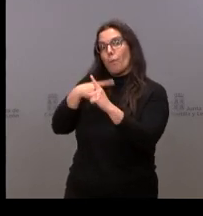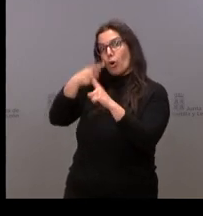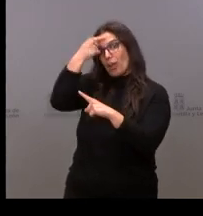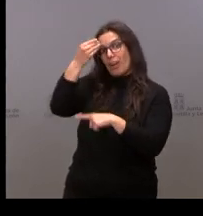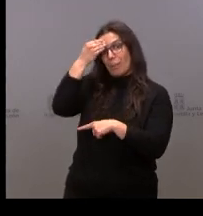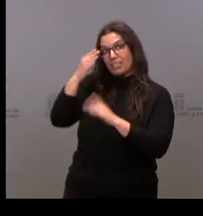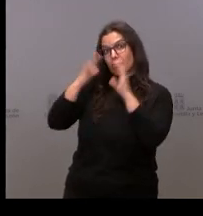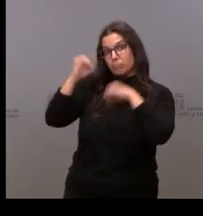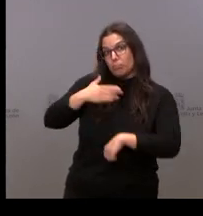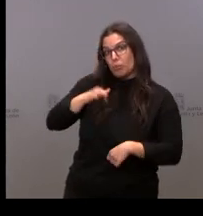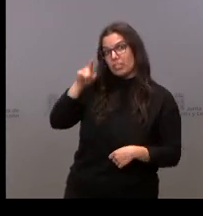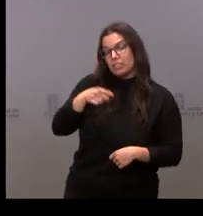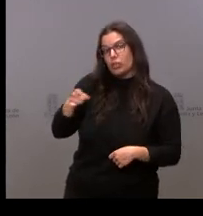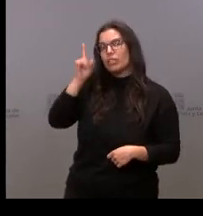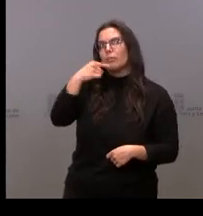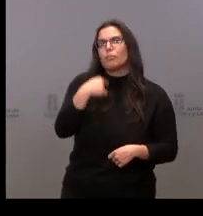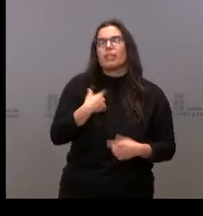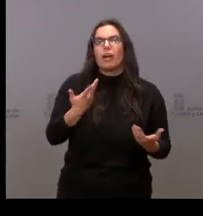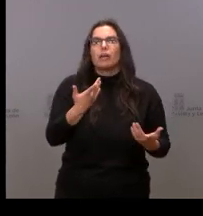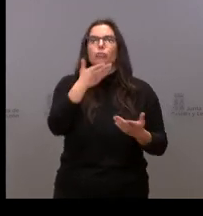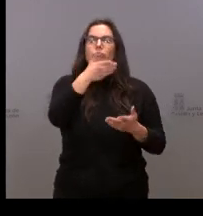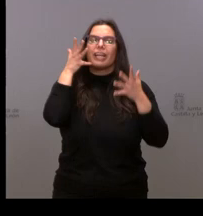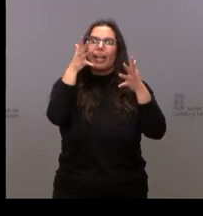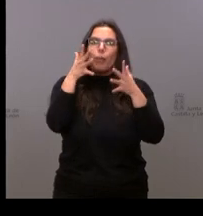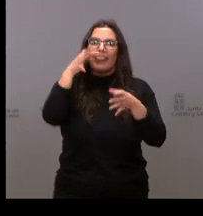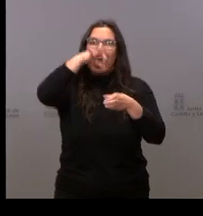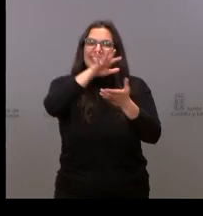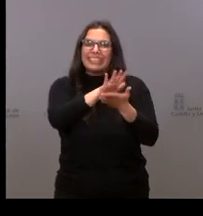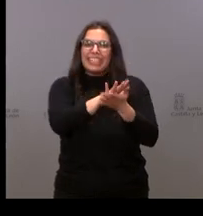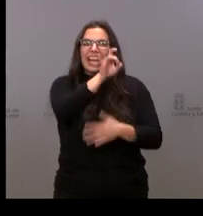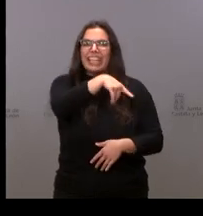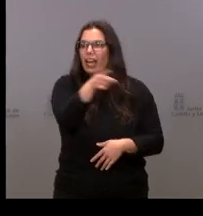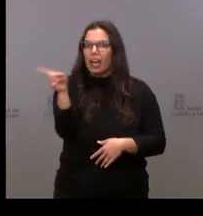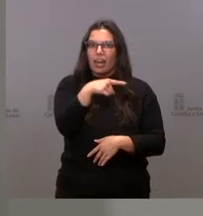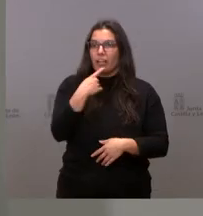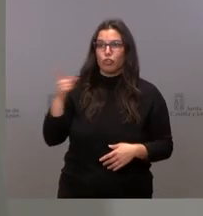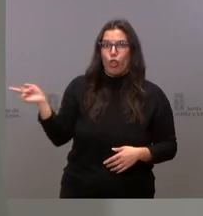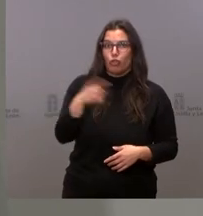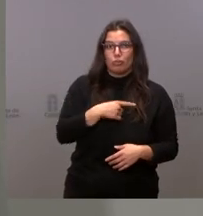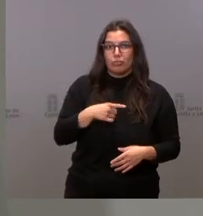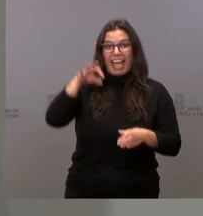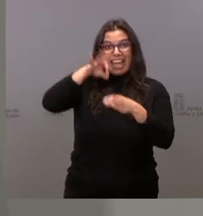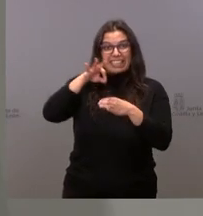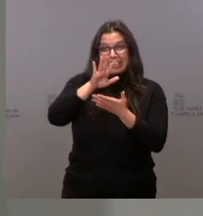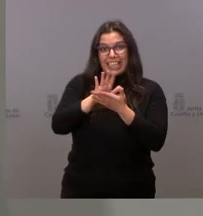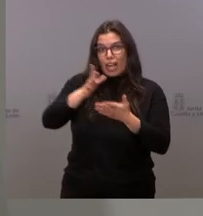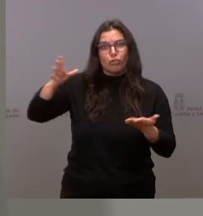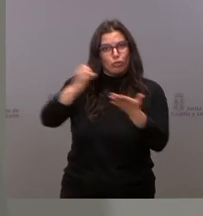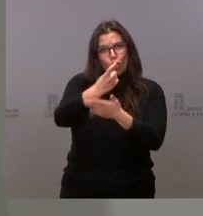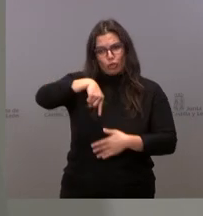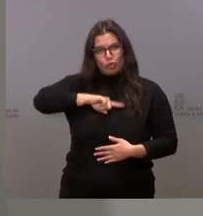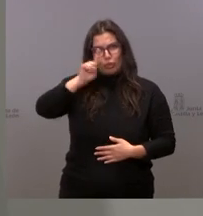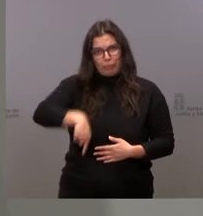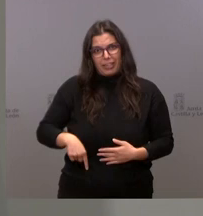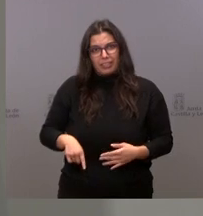cerca. Y también quiero que me precise a quién recomienda que se tome esa tila. A todos. A todos, a todos. Nosotros también. Yo, de hecho,